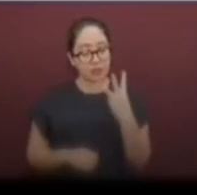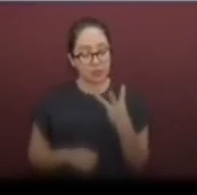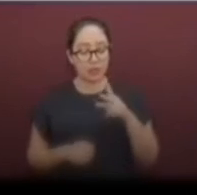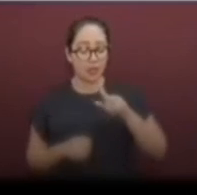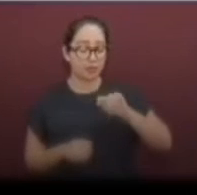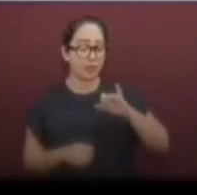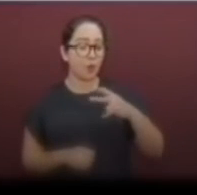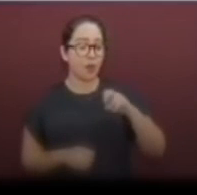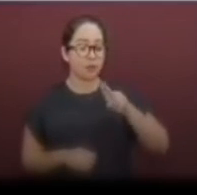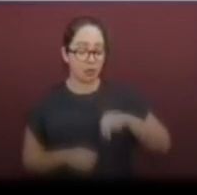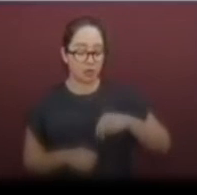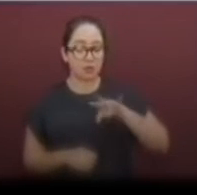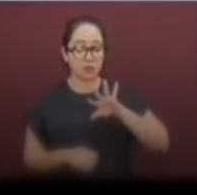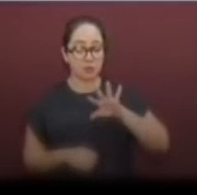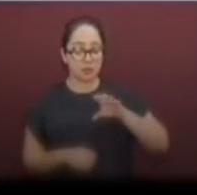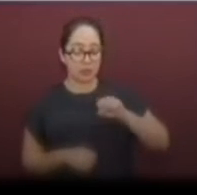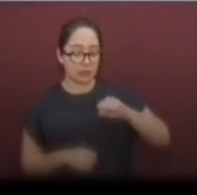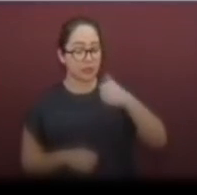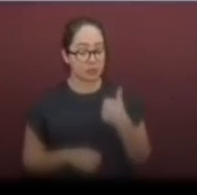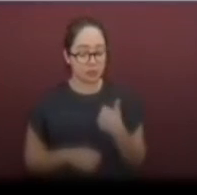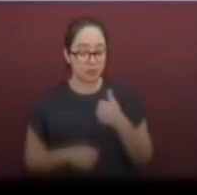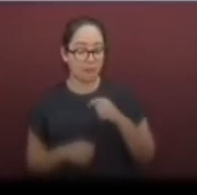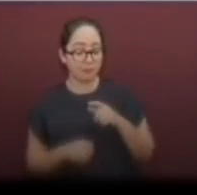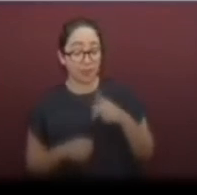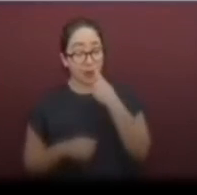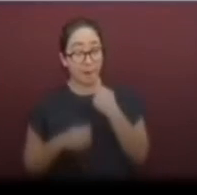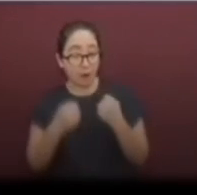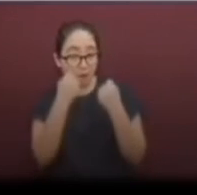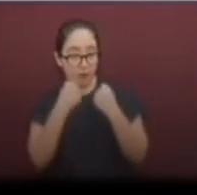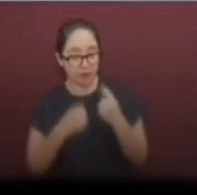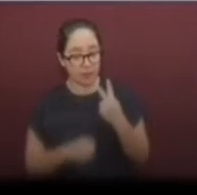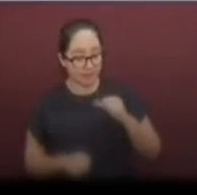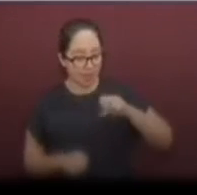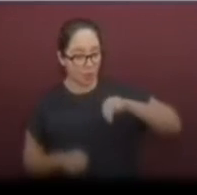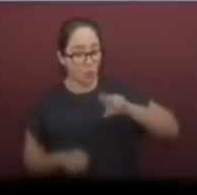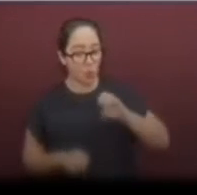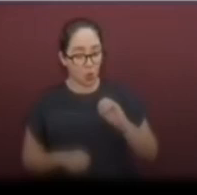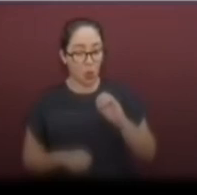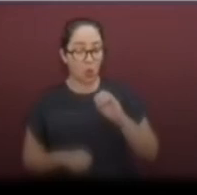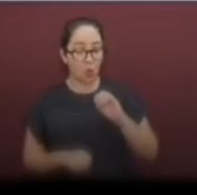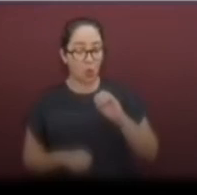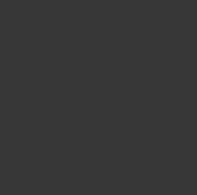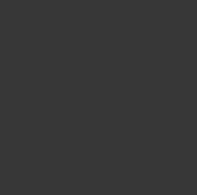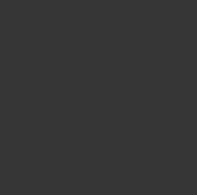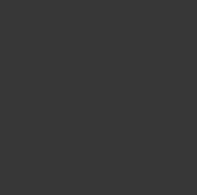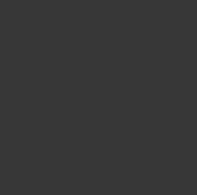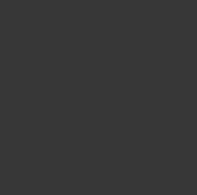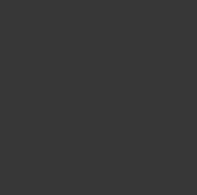Tihuatlán, con 66. Y en rojo intenso, Pánuco, 58.